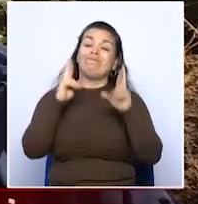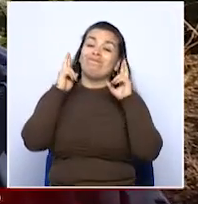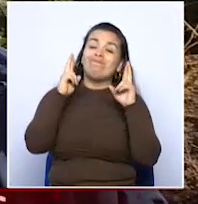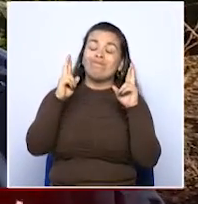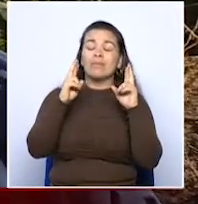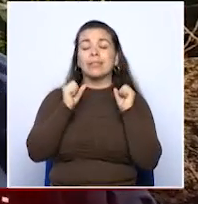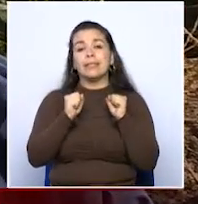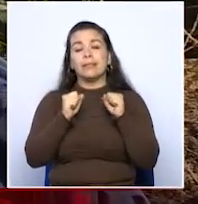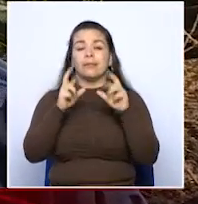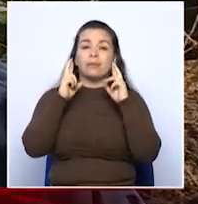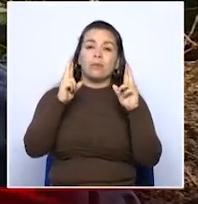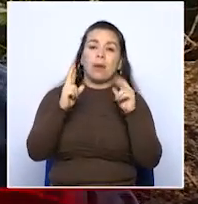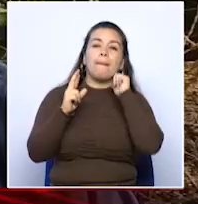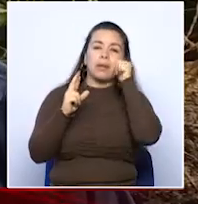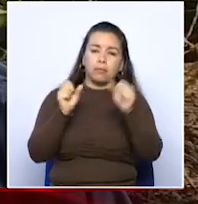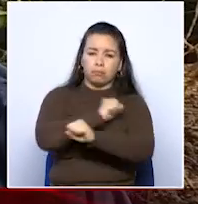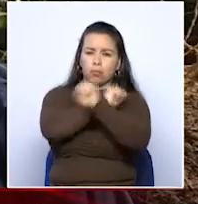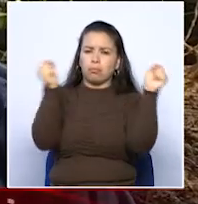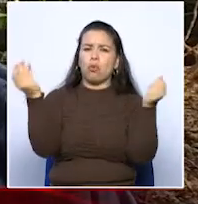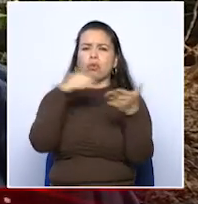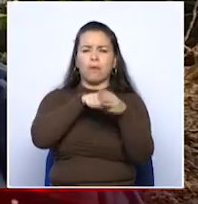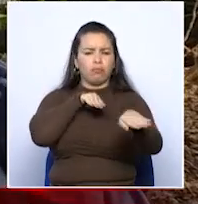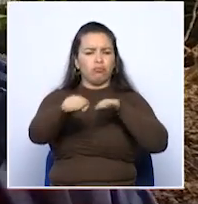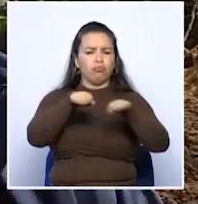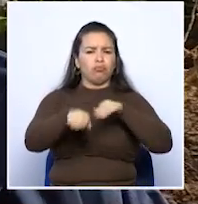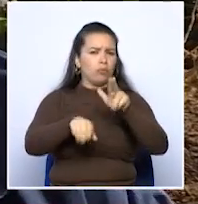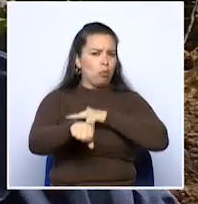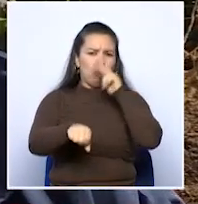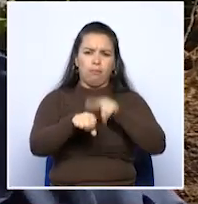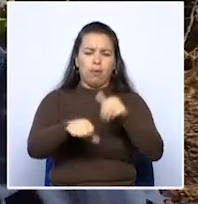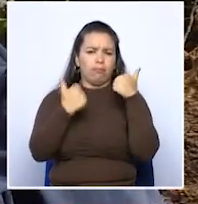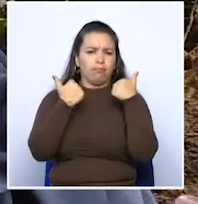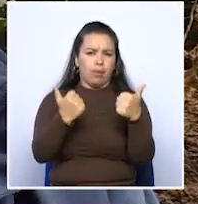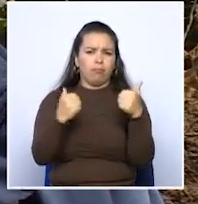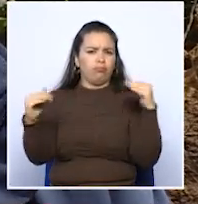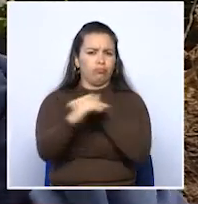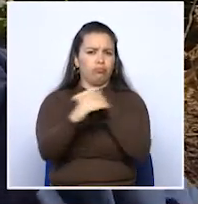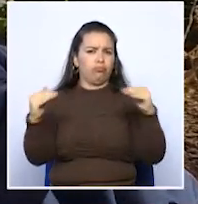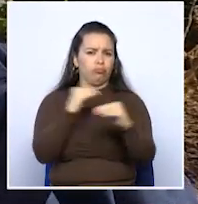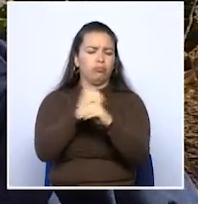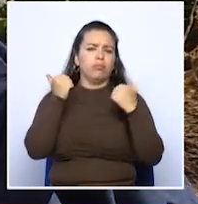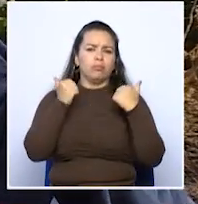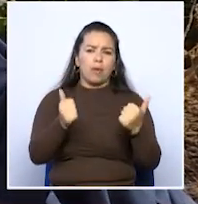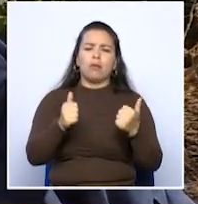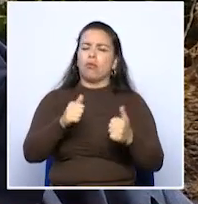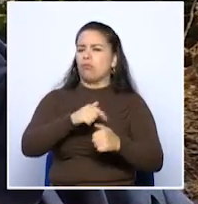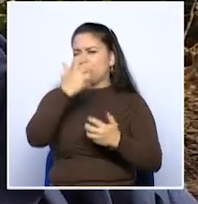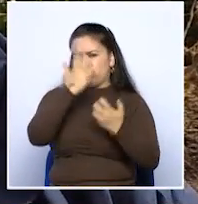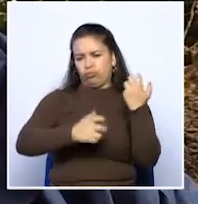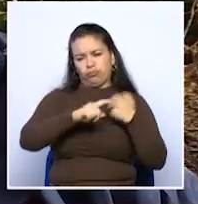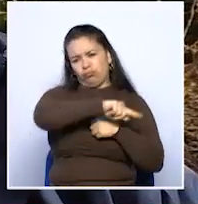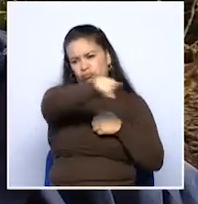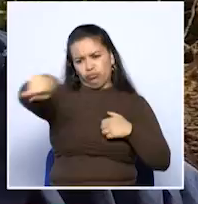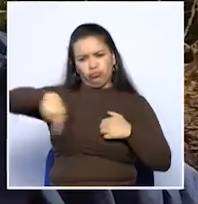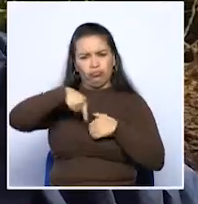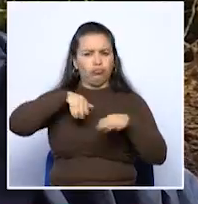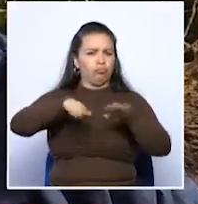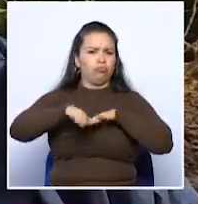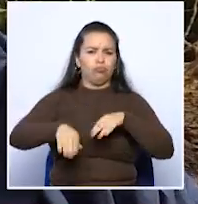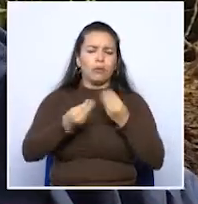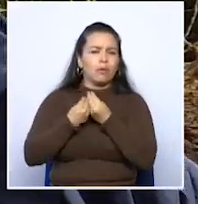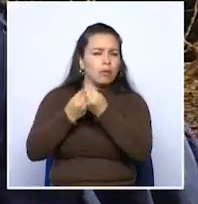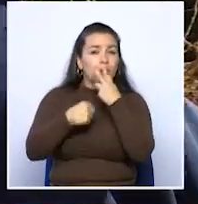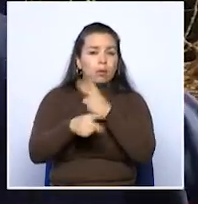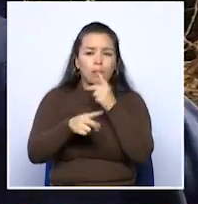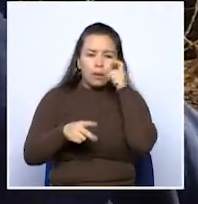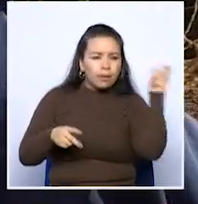sea bien mañana en la mañana ya volvamos a tener nuevamente este paso habilitado con todo el sistema departamental de gestión de riesgo